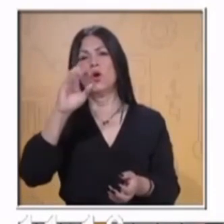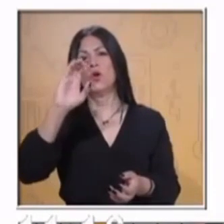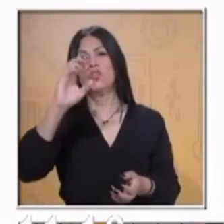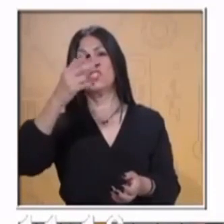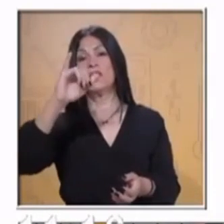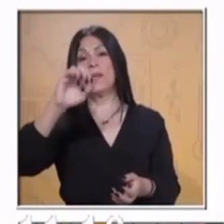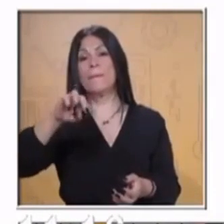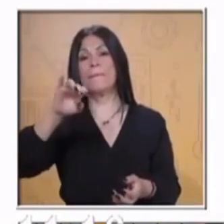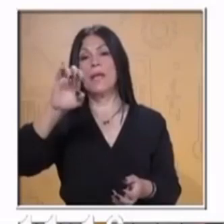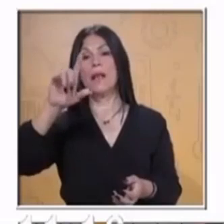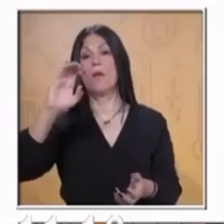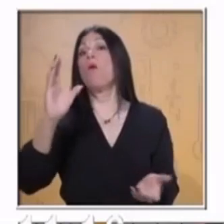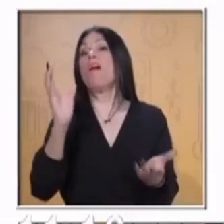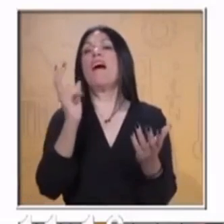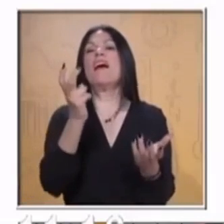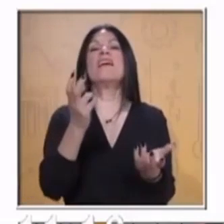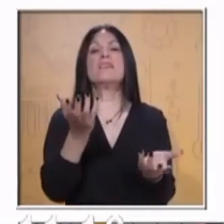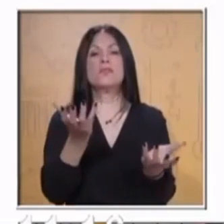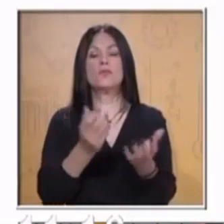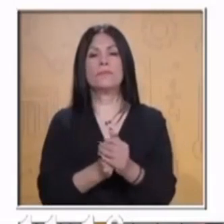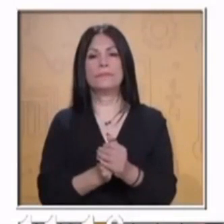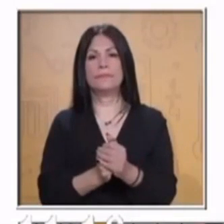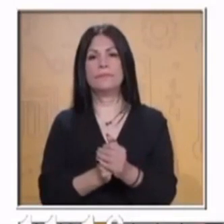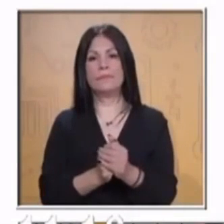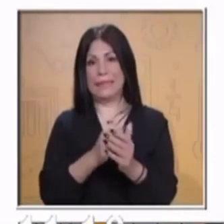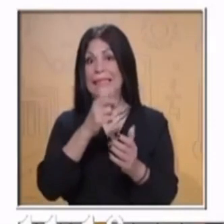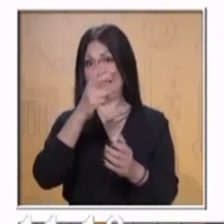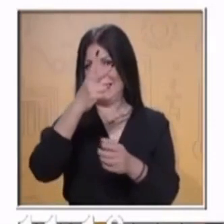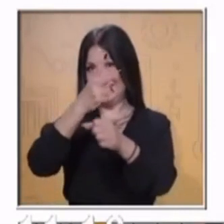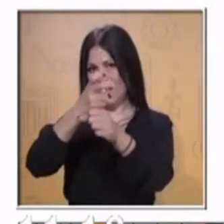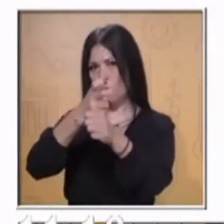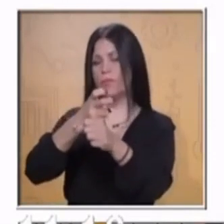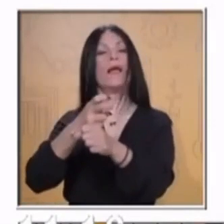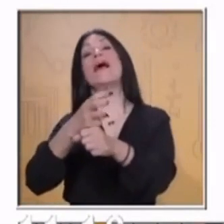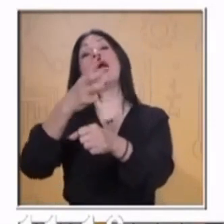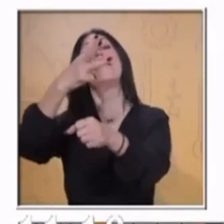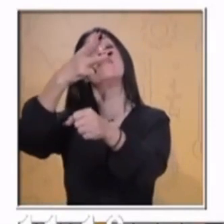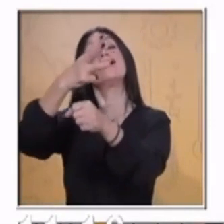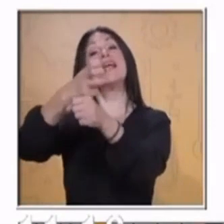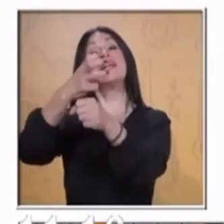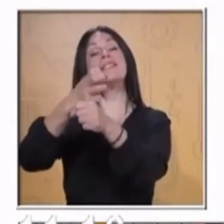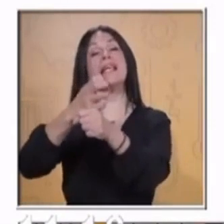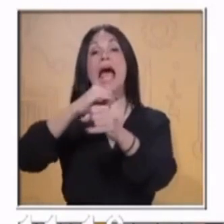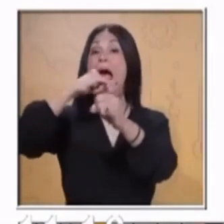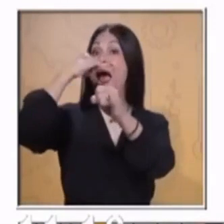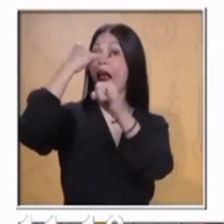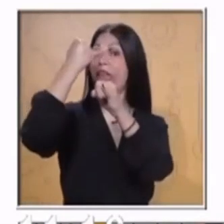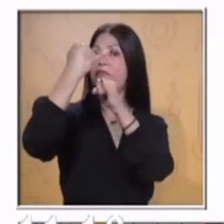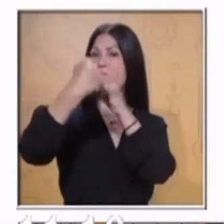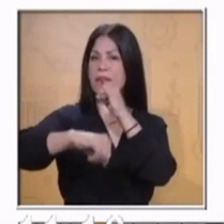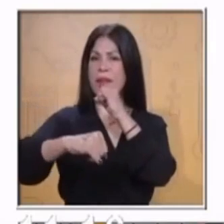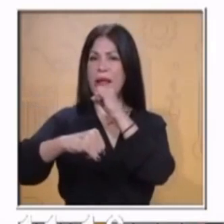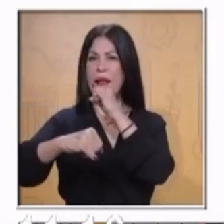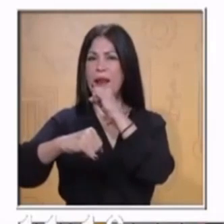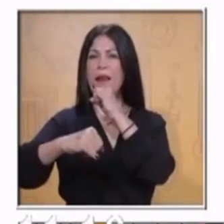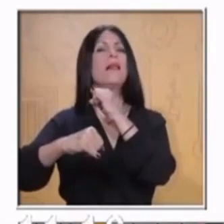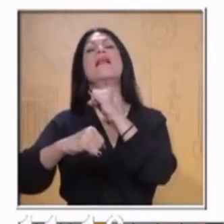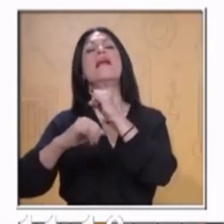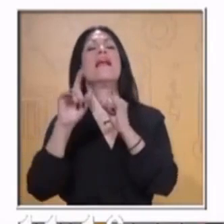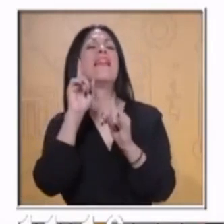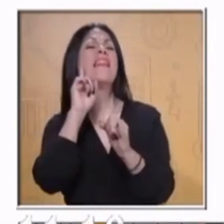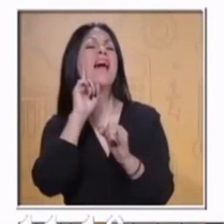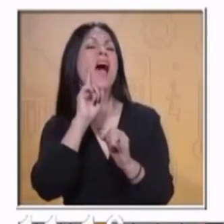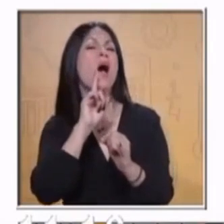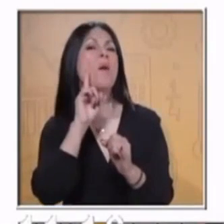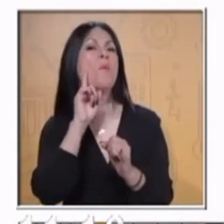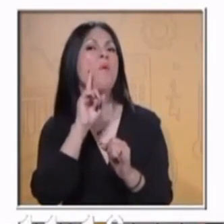historia? Y por último, la siguiente pregunta. Al final, ¿en qué se convirtió? ¿En qué